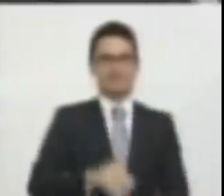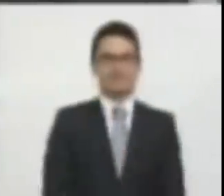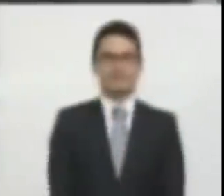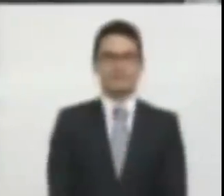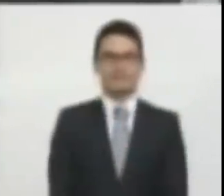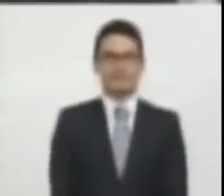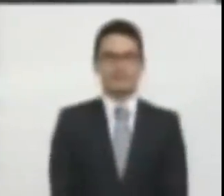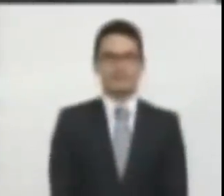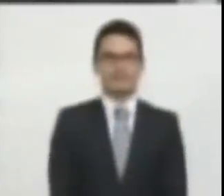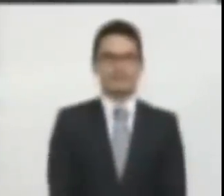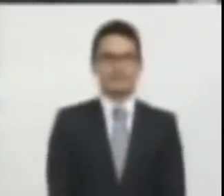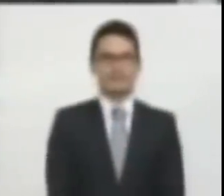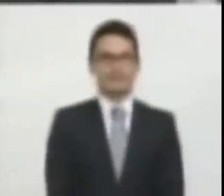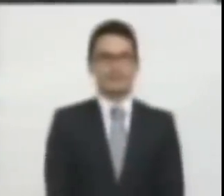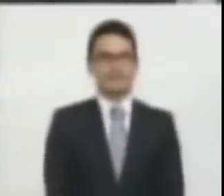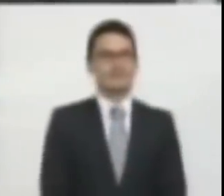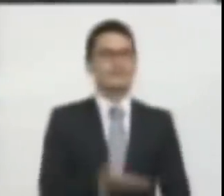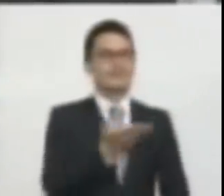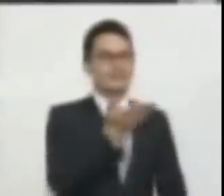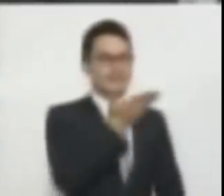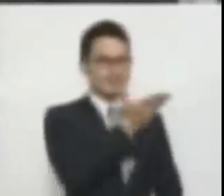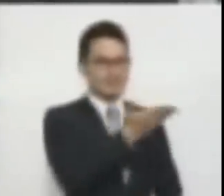Tiene la palabra el senador Zulaski.